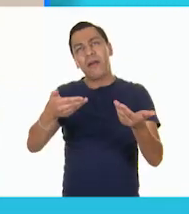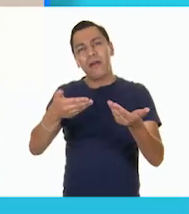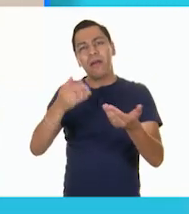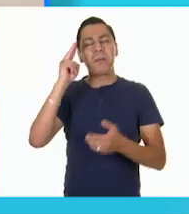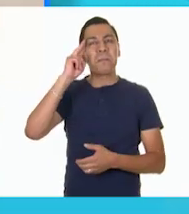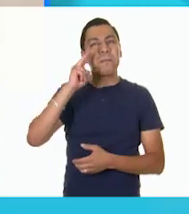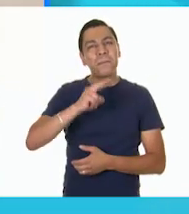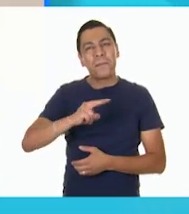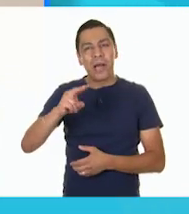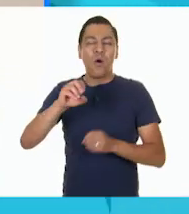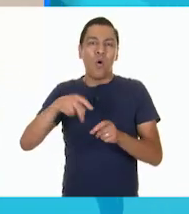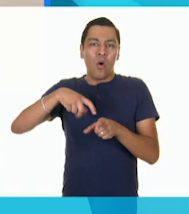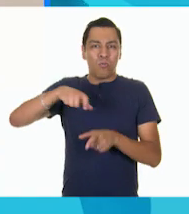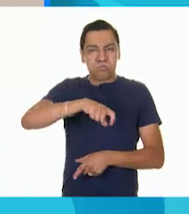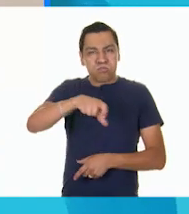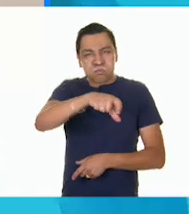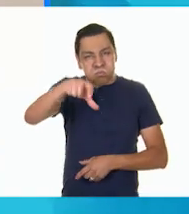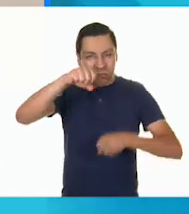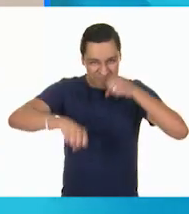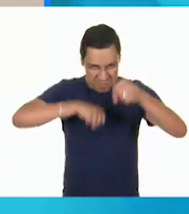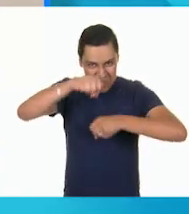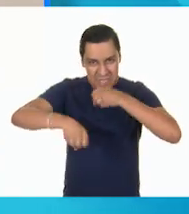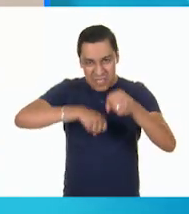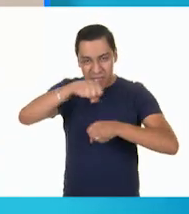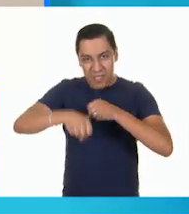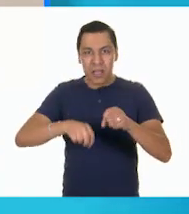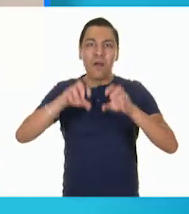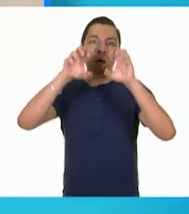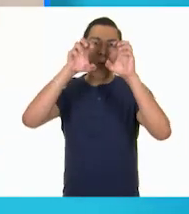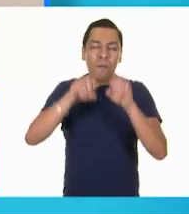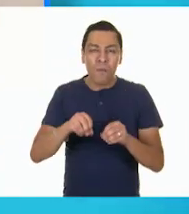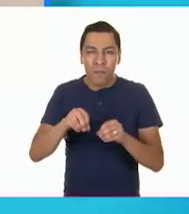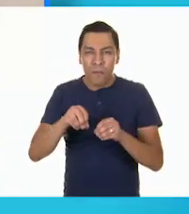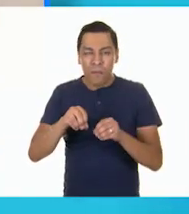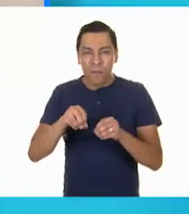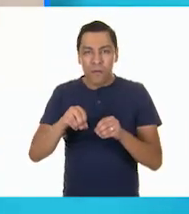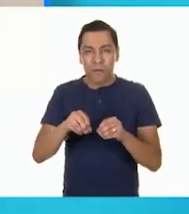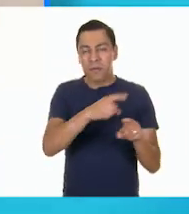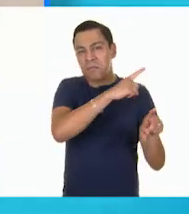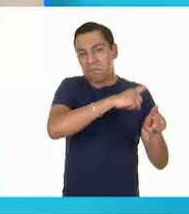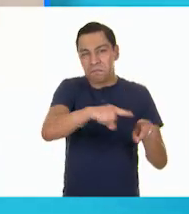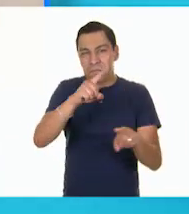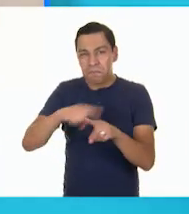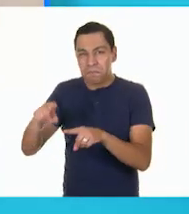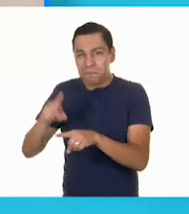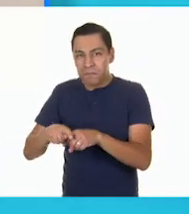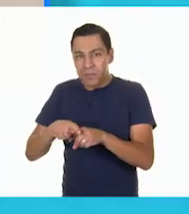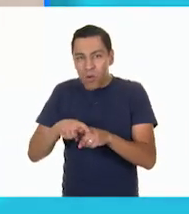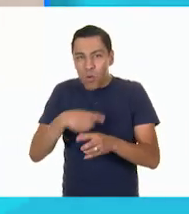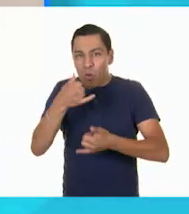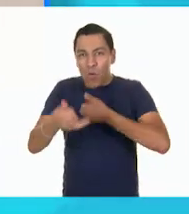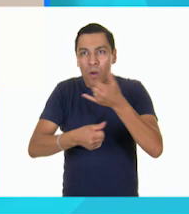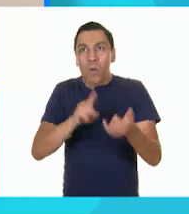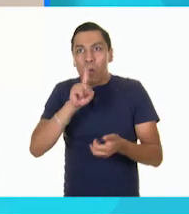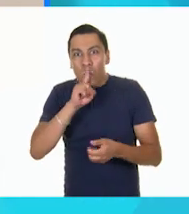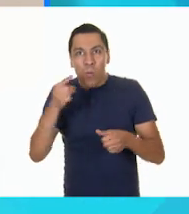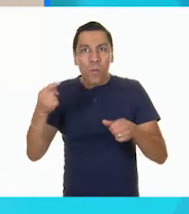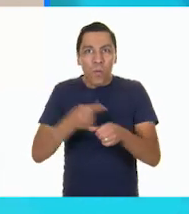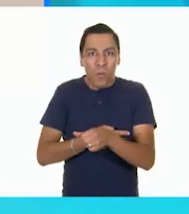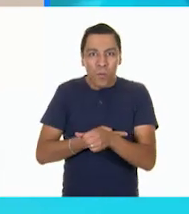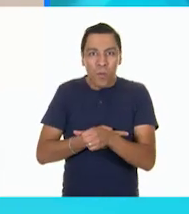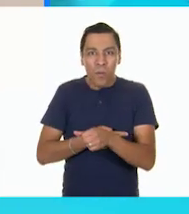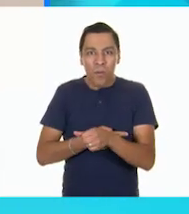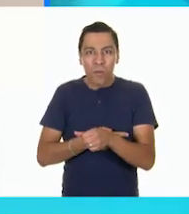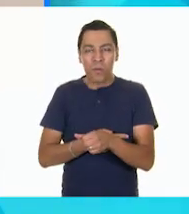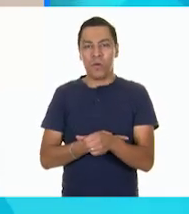en bicicleta, como andar jugando a bote, como jugar a las escondidas, como a